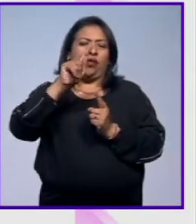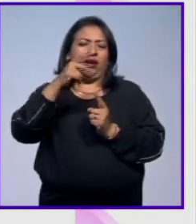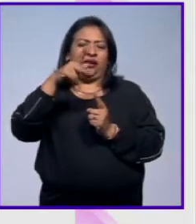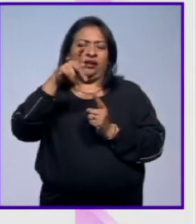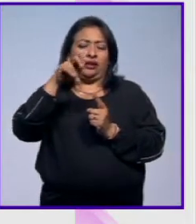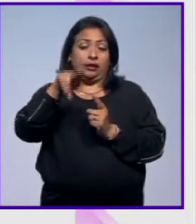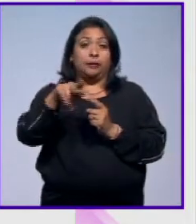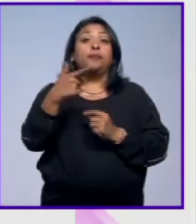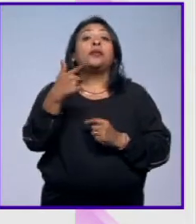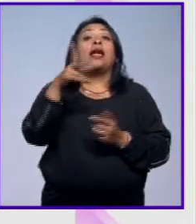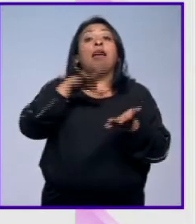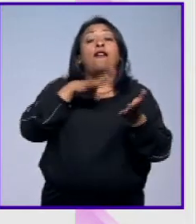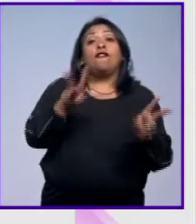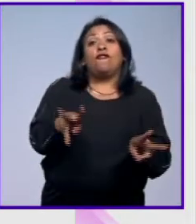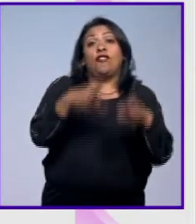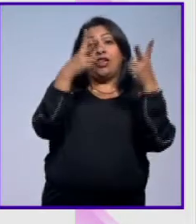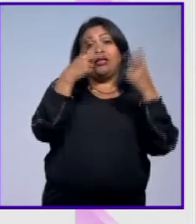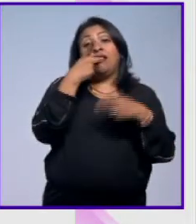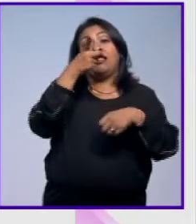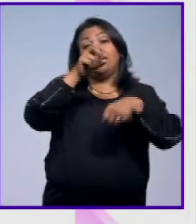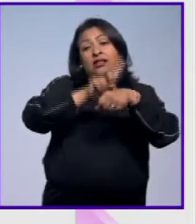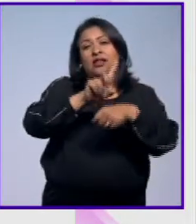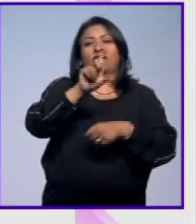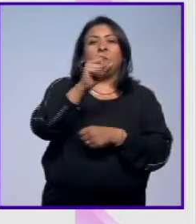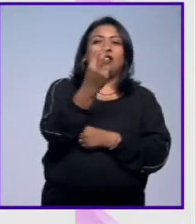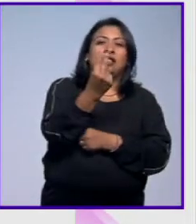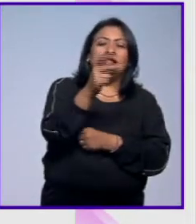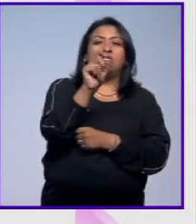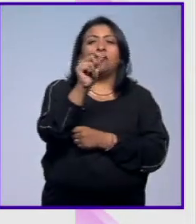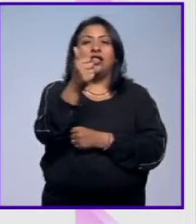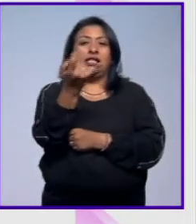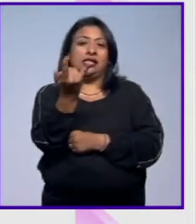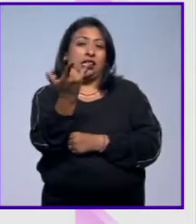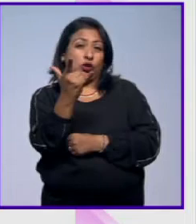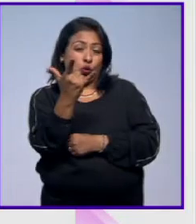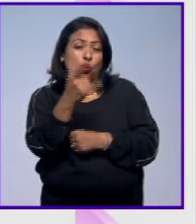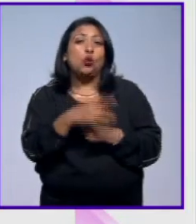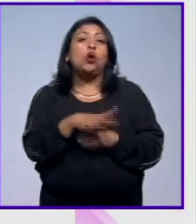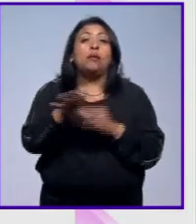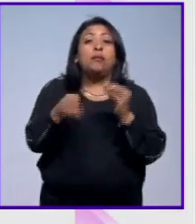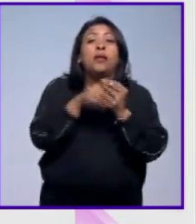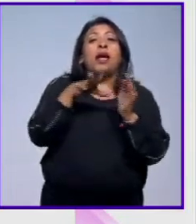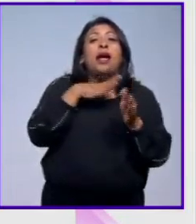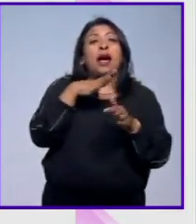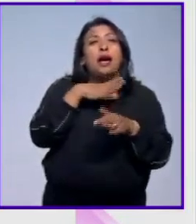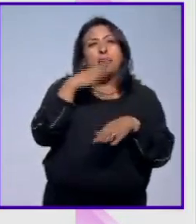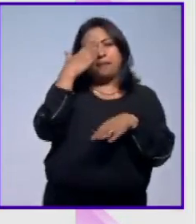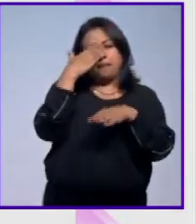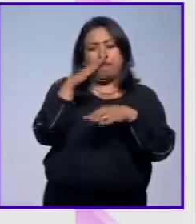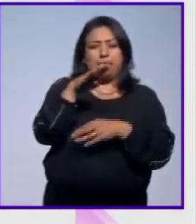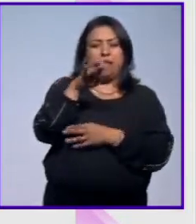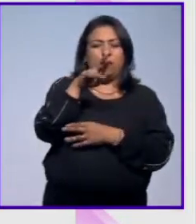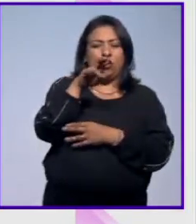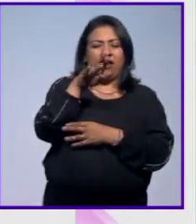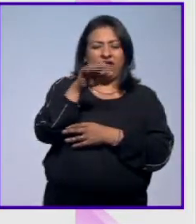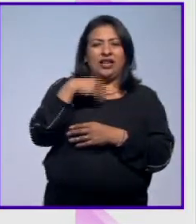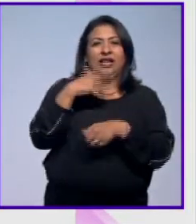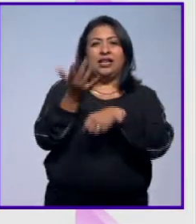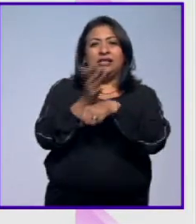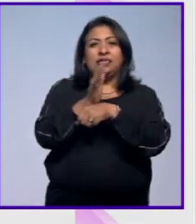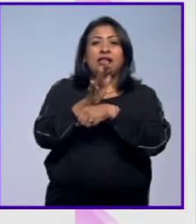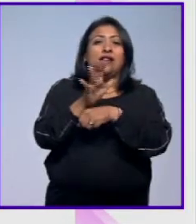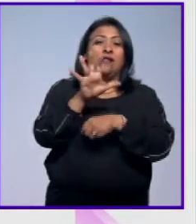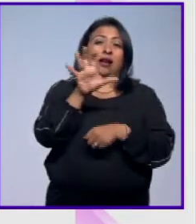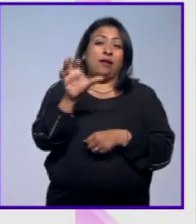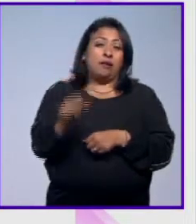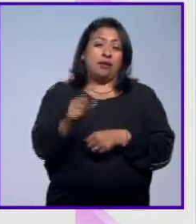en esta venta programada los días 25 y 26 de julio se incluyen memorabilia del cine afroamericano del siglo